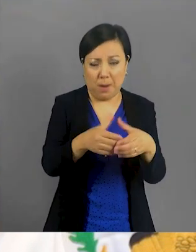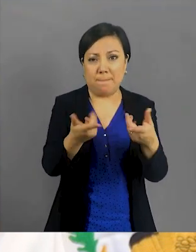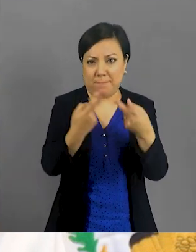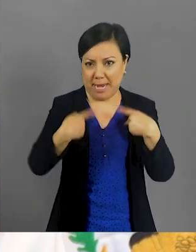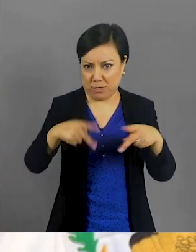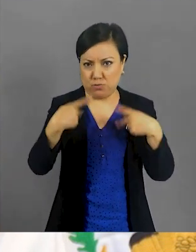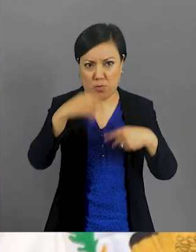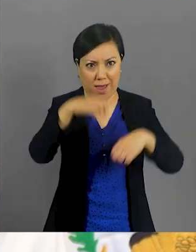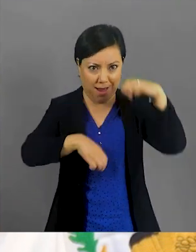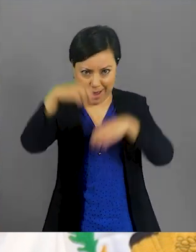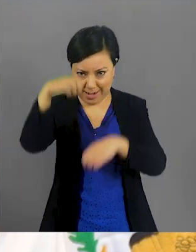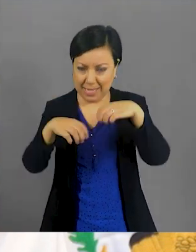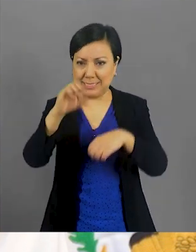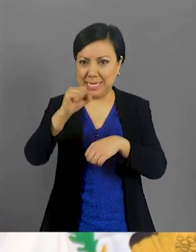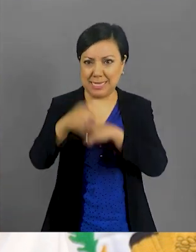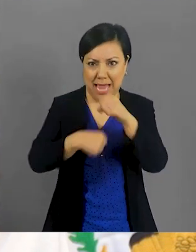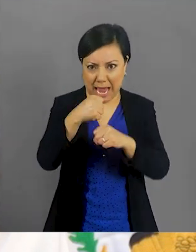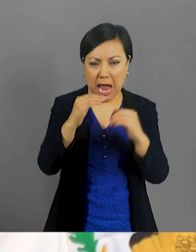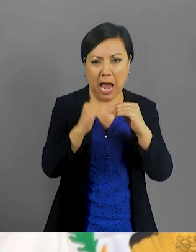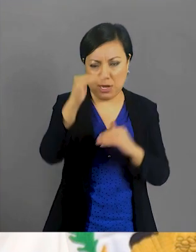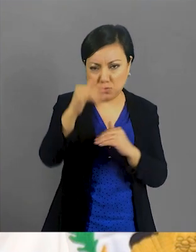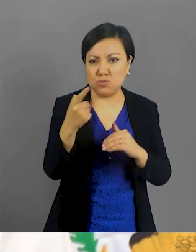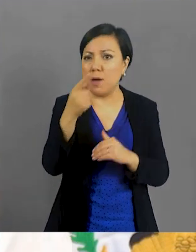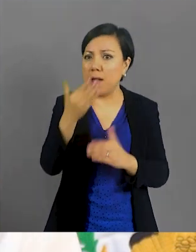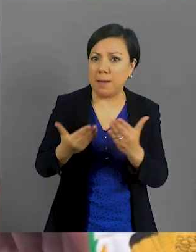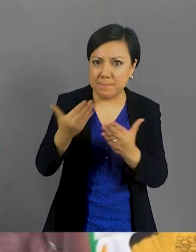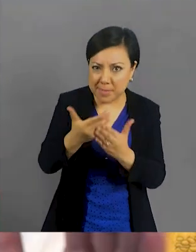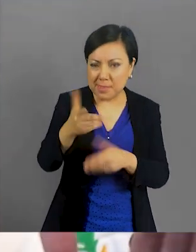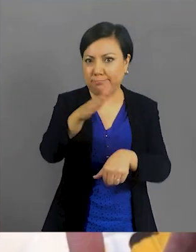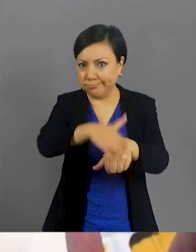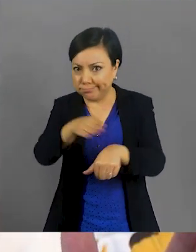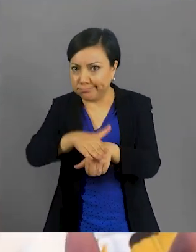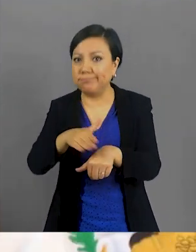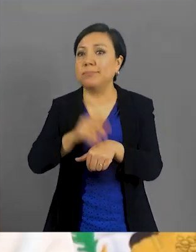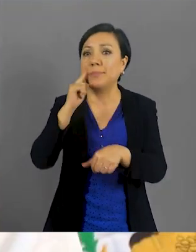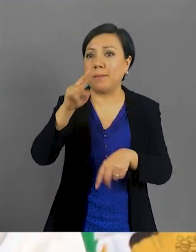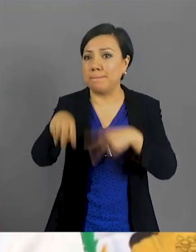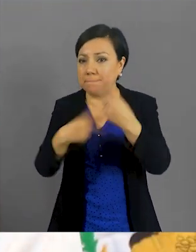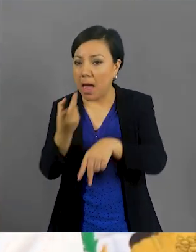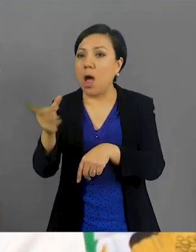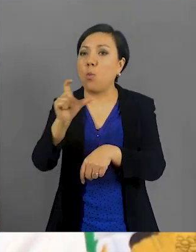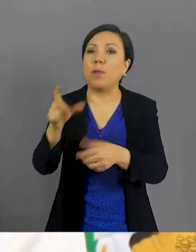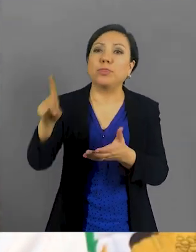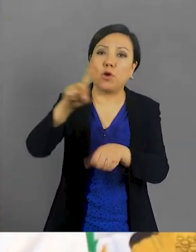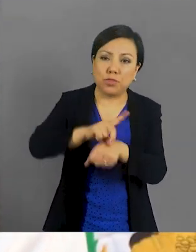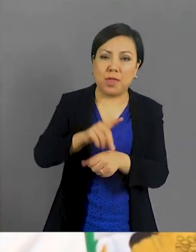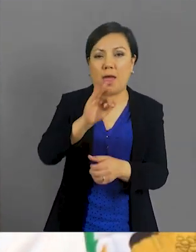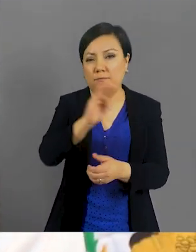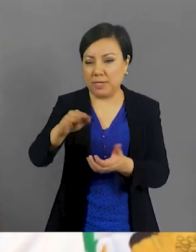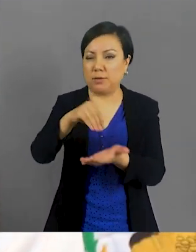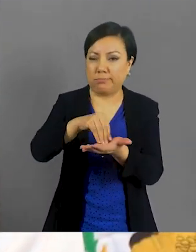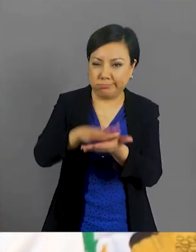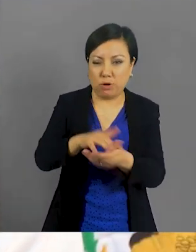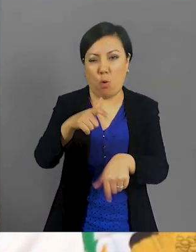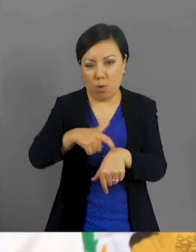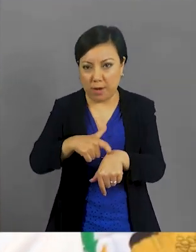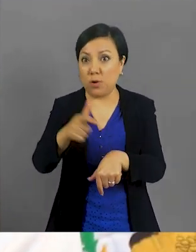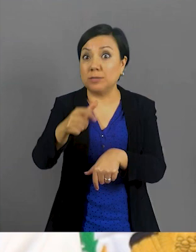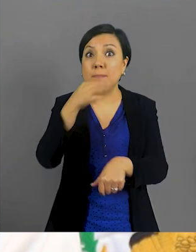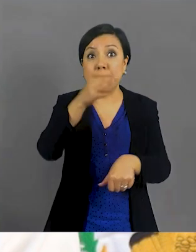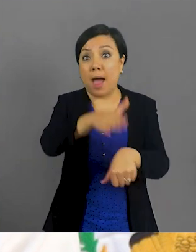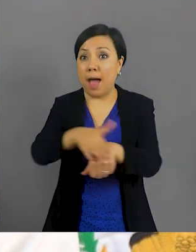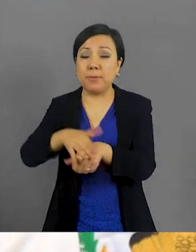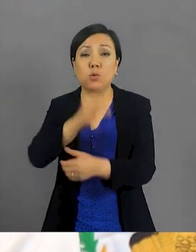Se pide a los adultos mayores residentes de este municipio atiendan todas las indicaciones de la convocatoria, incluidos días y horarios para cada